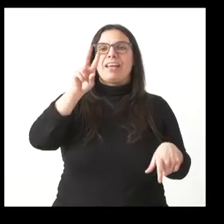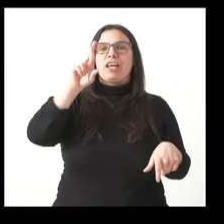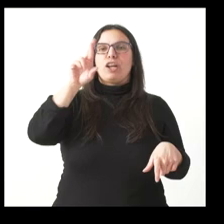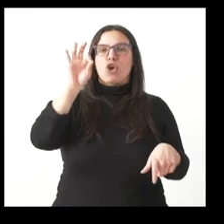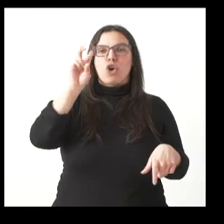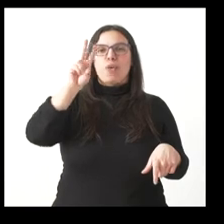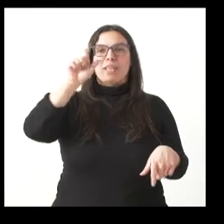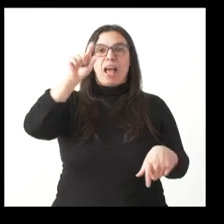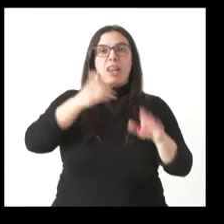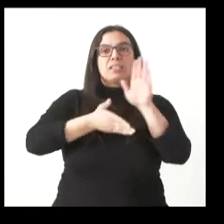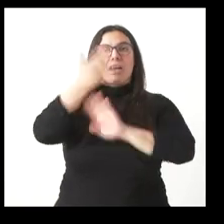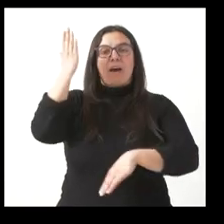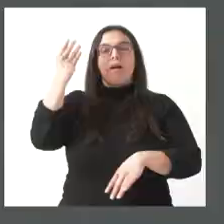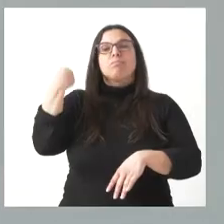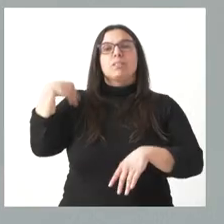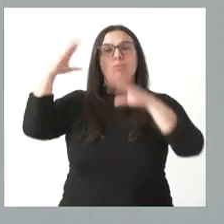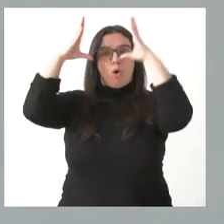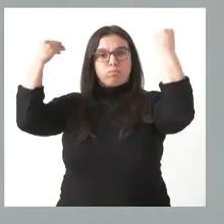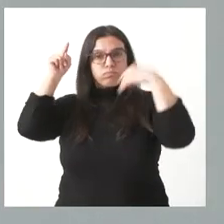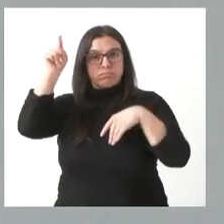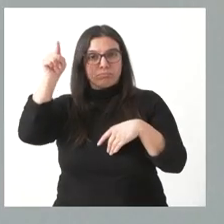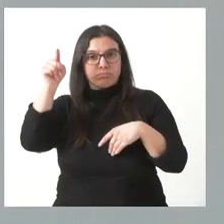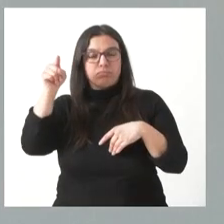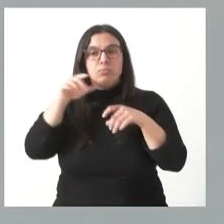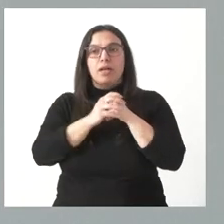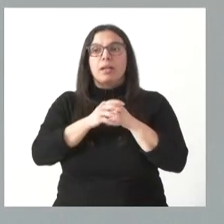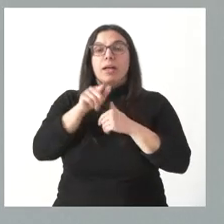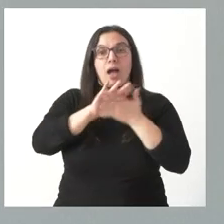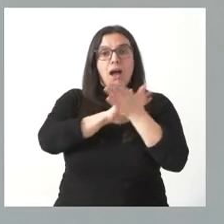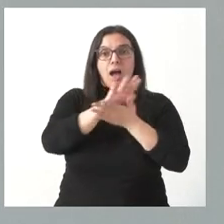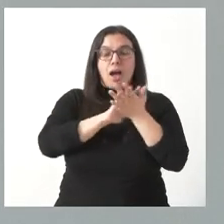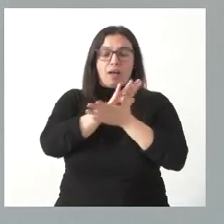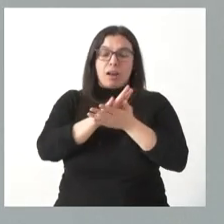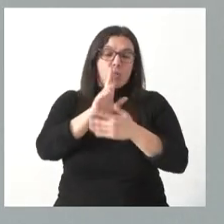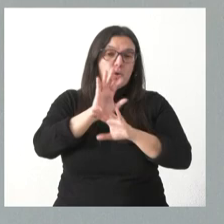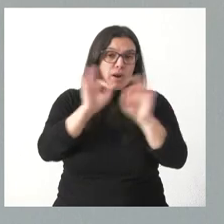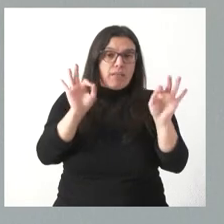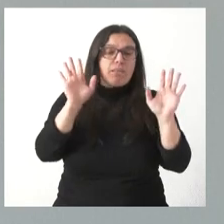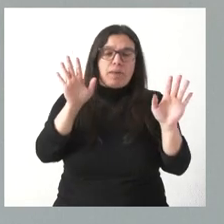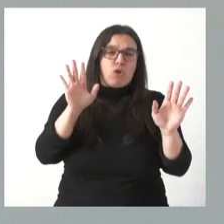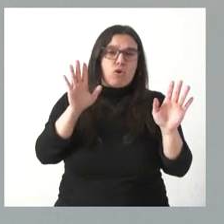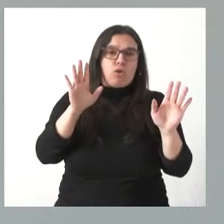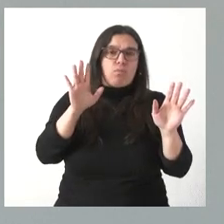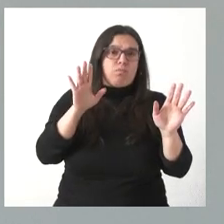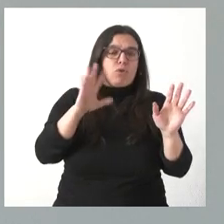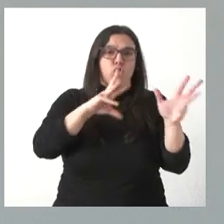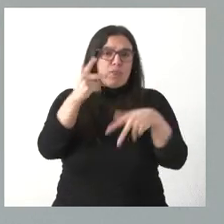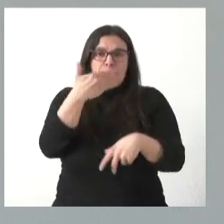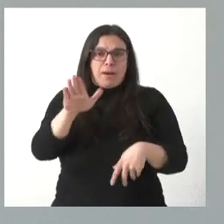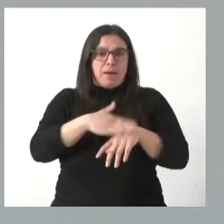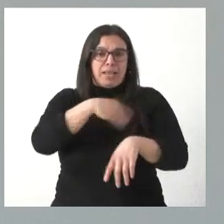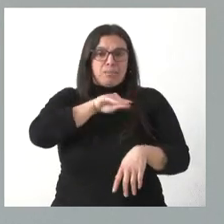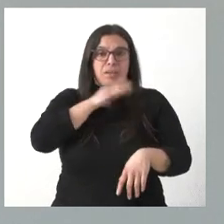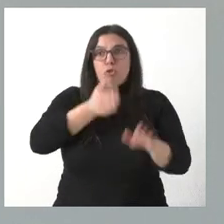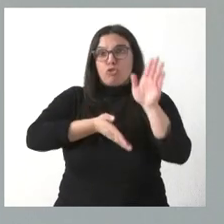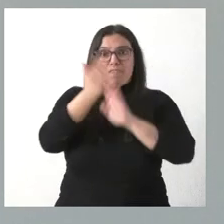tema o si tiene una posición. No lo hemos hablado, pero es una muy mala noticia para España, que no solamente se vayan, sino que